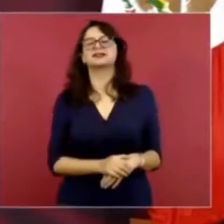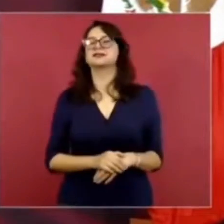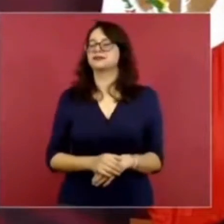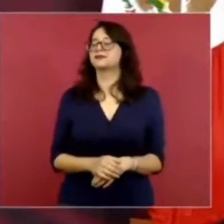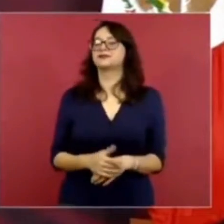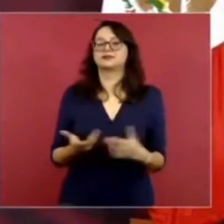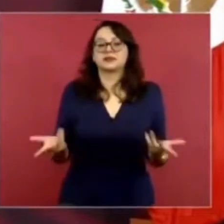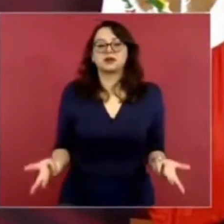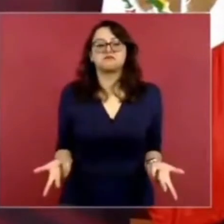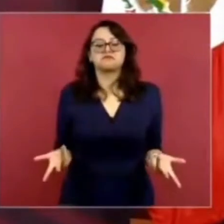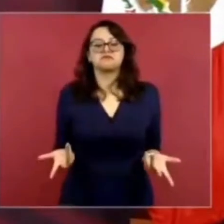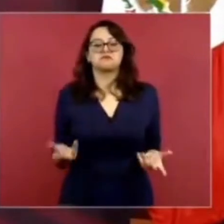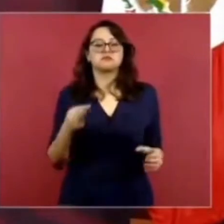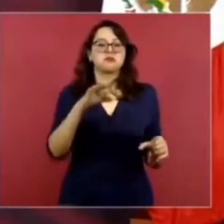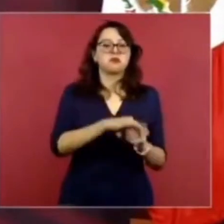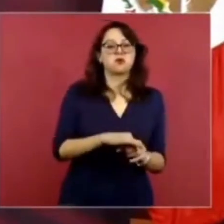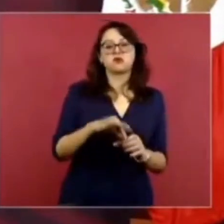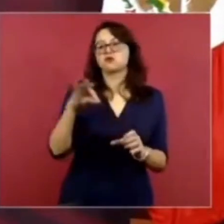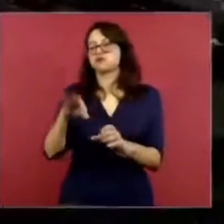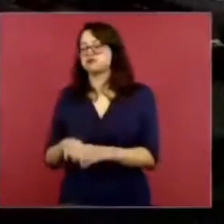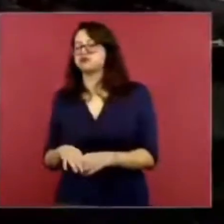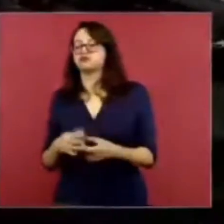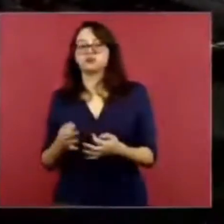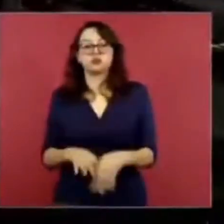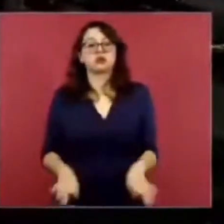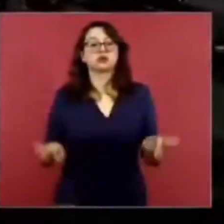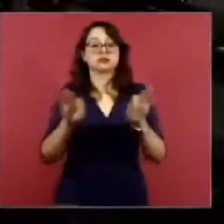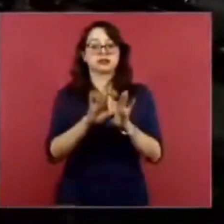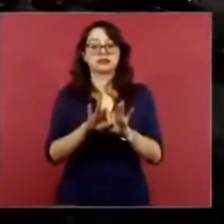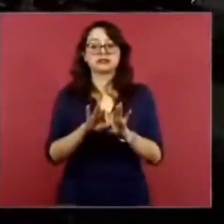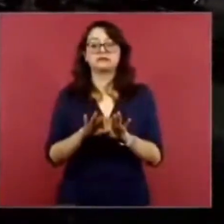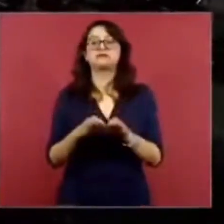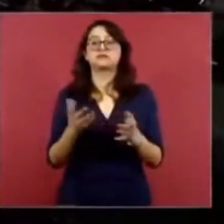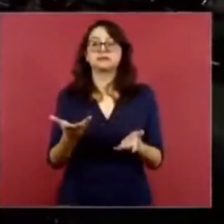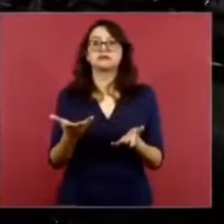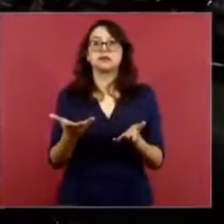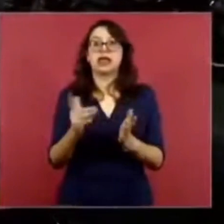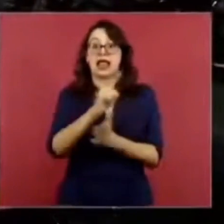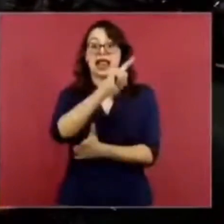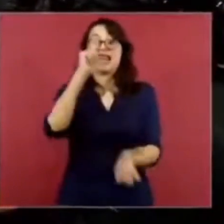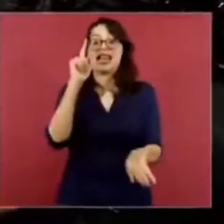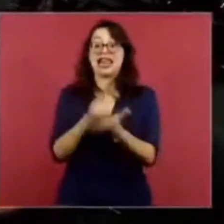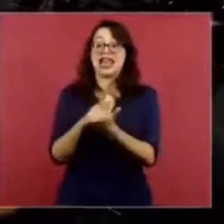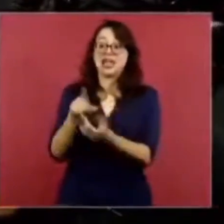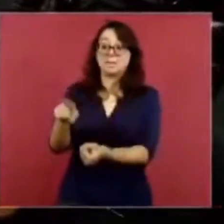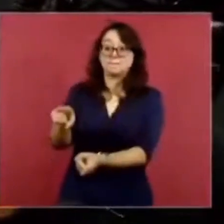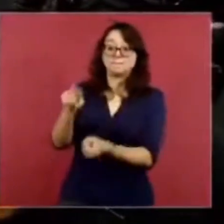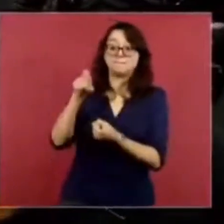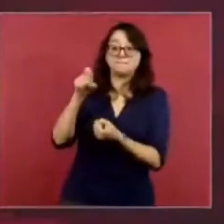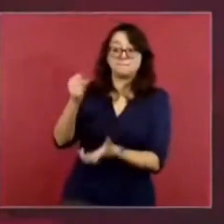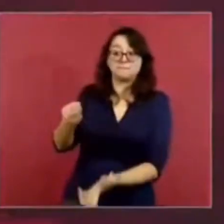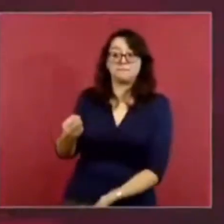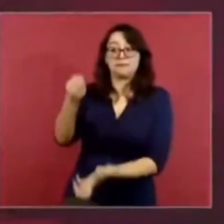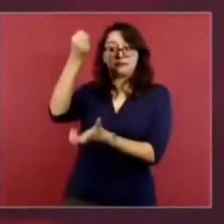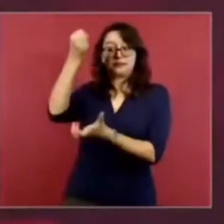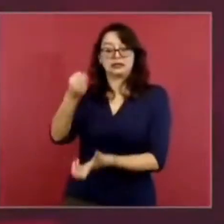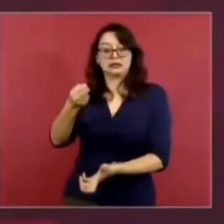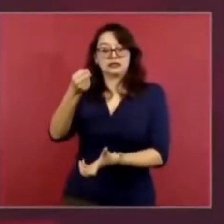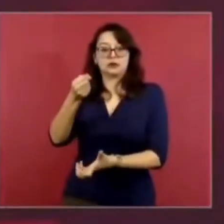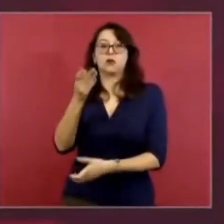Porque la ley de ingresos, esta es una buena noticia para todos los